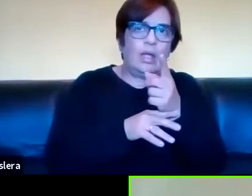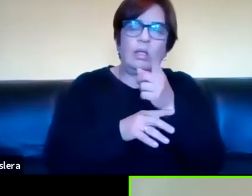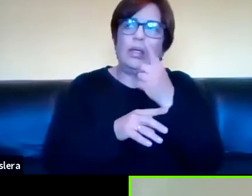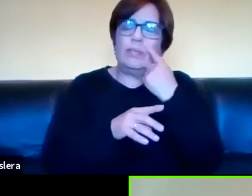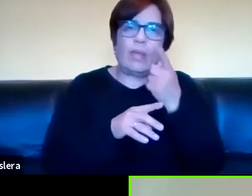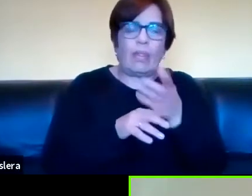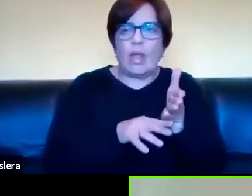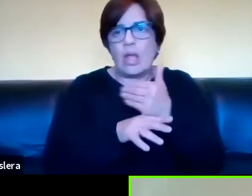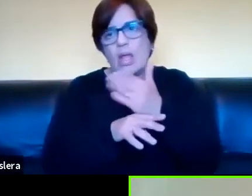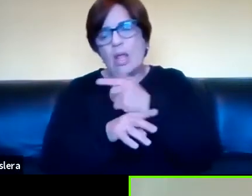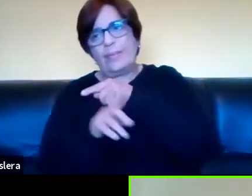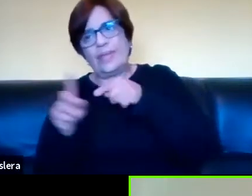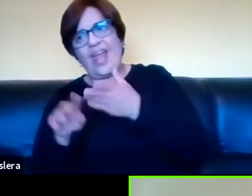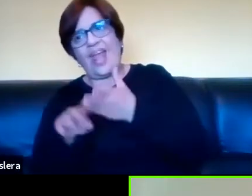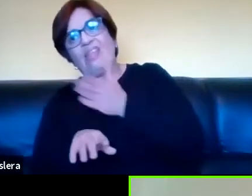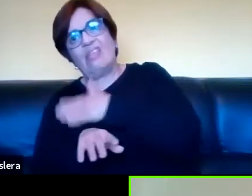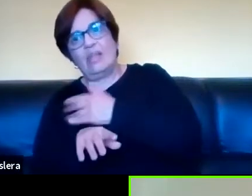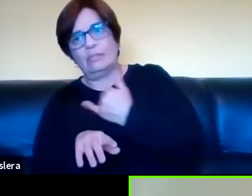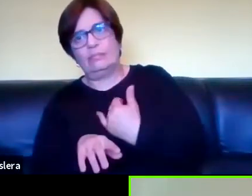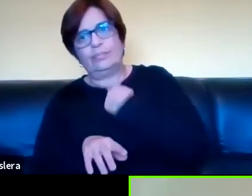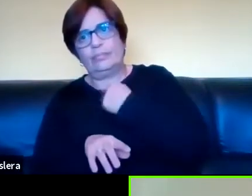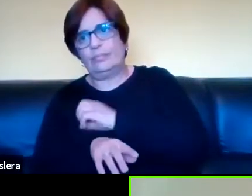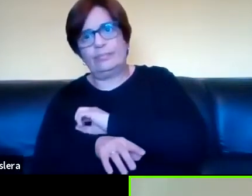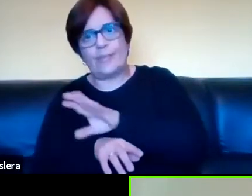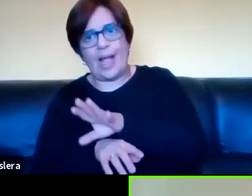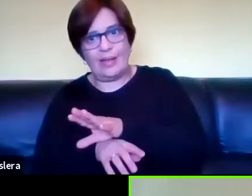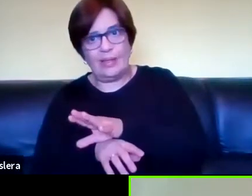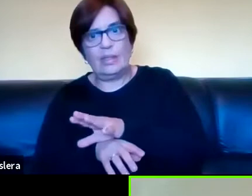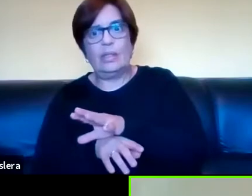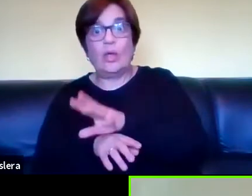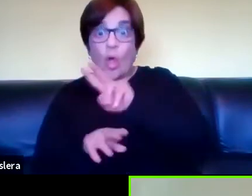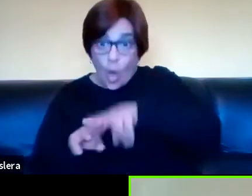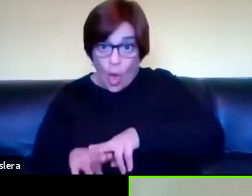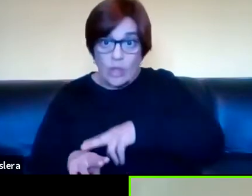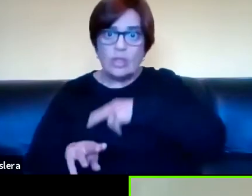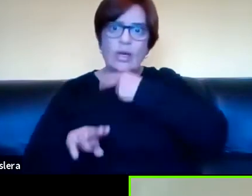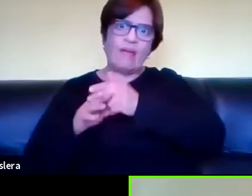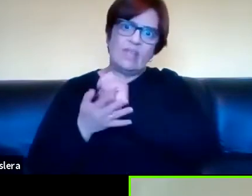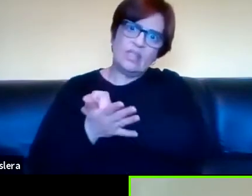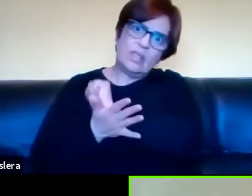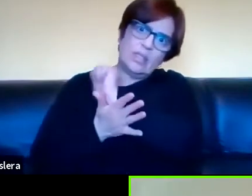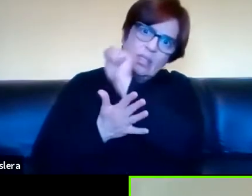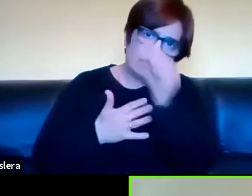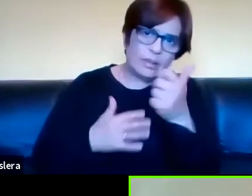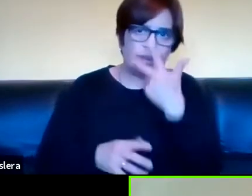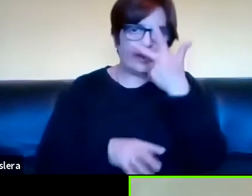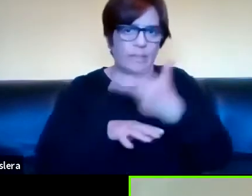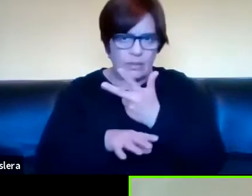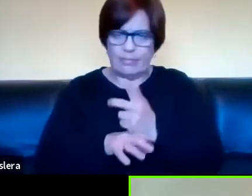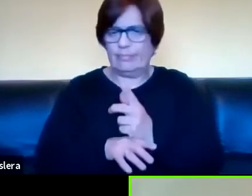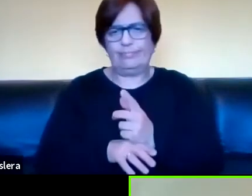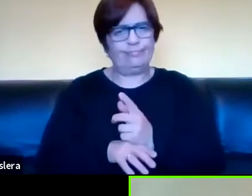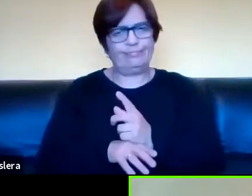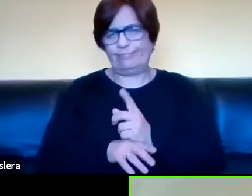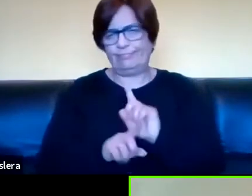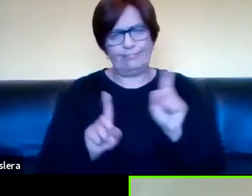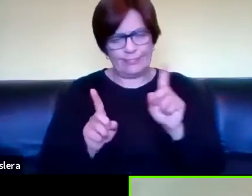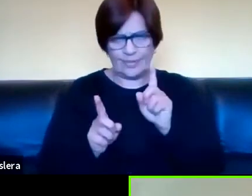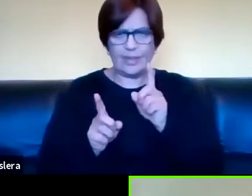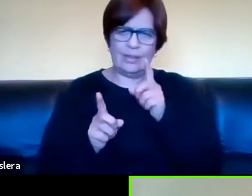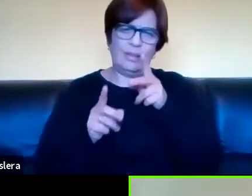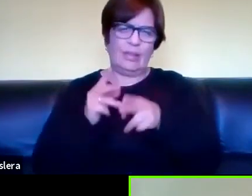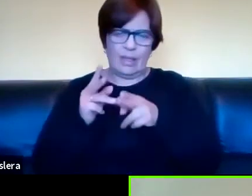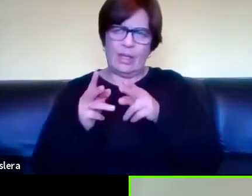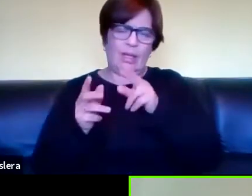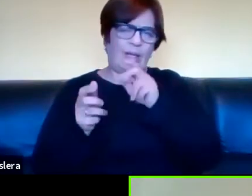media hizo algo que no le gustó que hay que grabar a las tres horas de vuelta entonces es algo manipulable mucho más